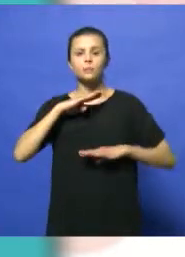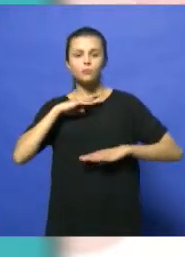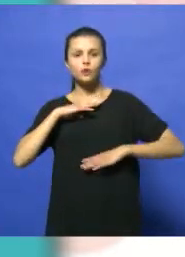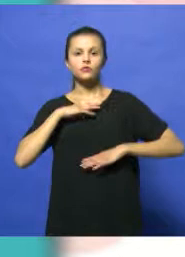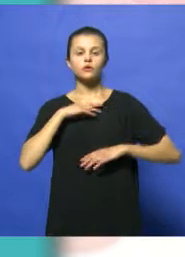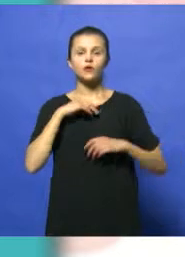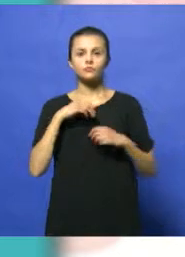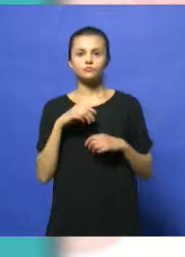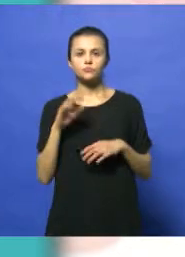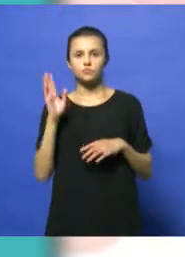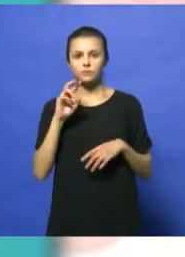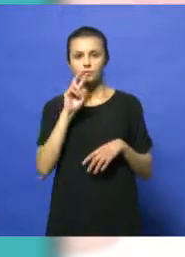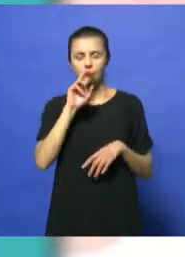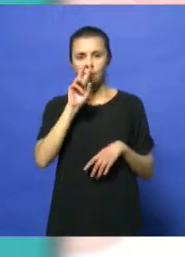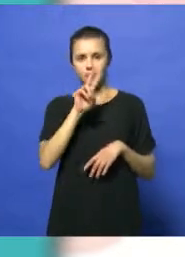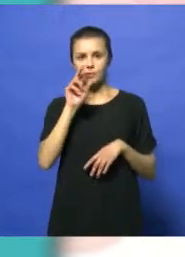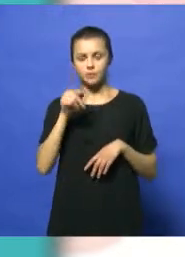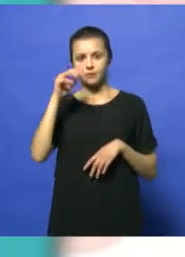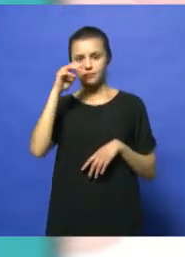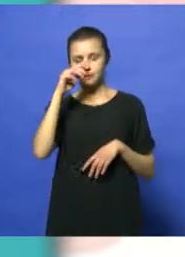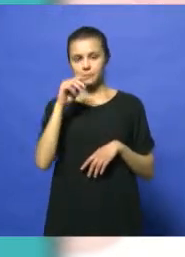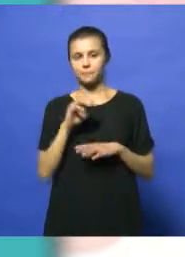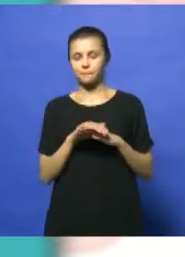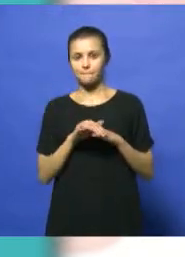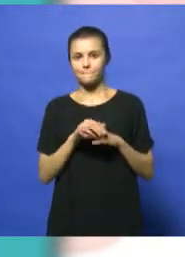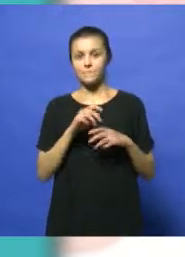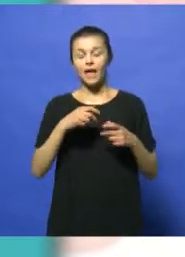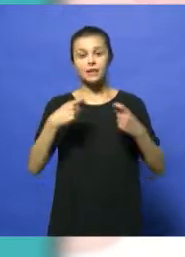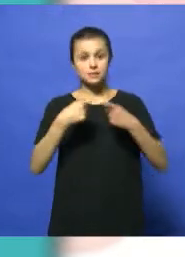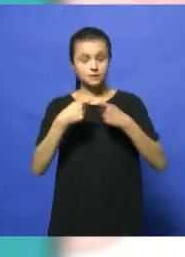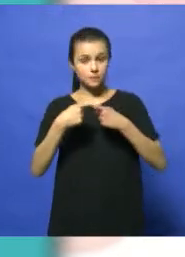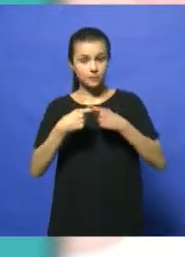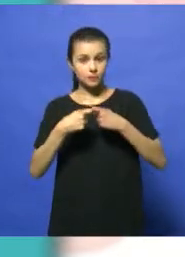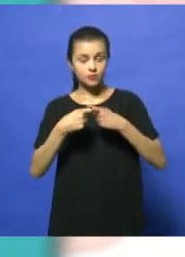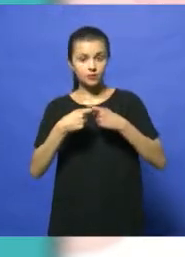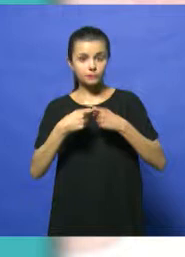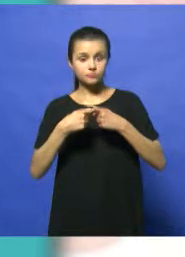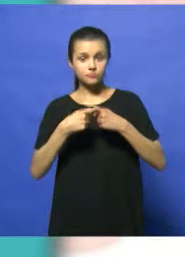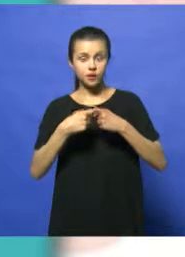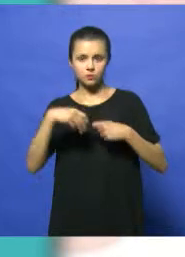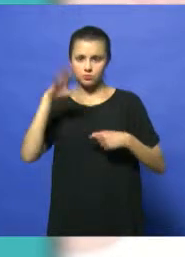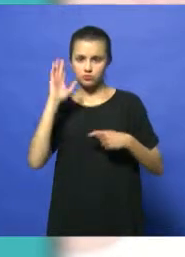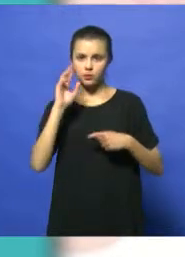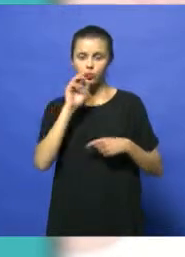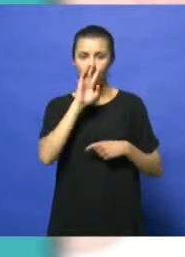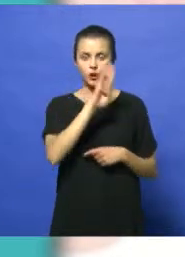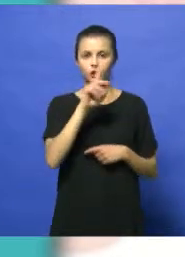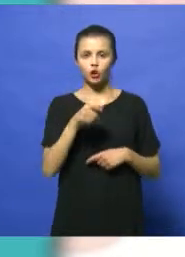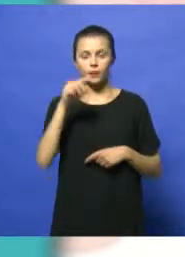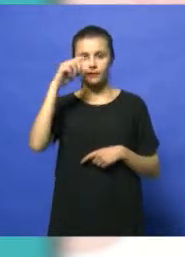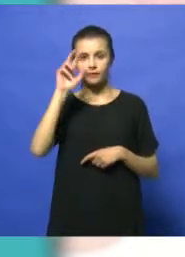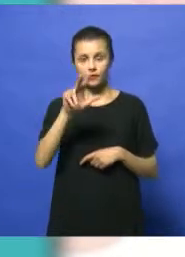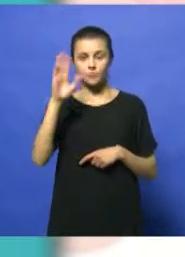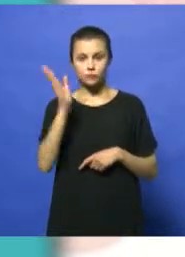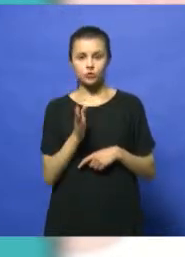Hogar para uso personal, 3% menos. En calzado, un buen par de zapatos, que están caros la verdad, 4,3%